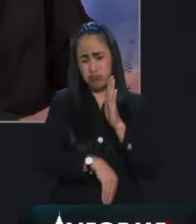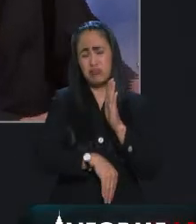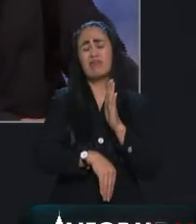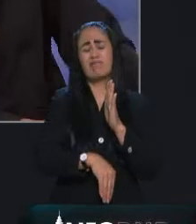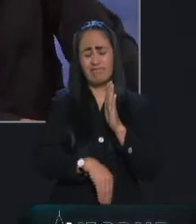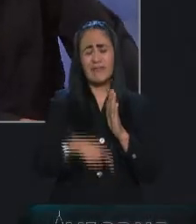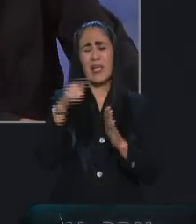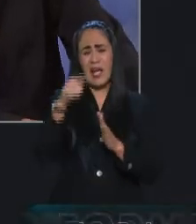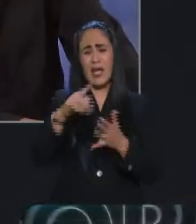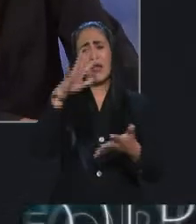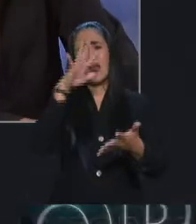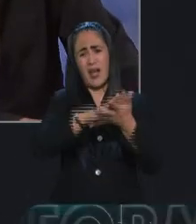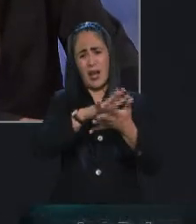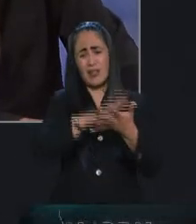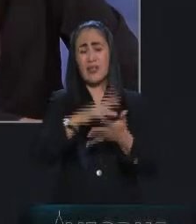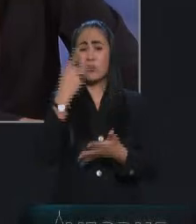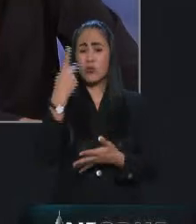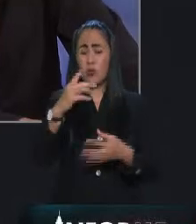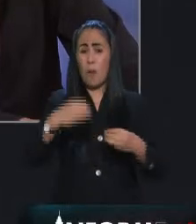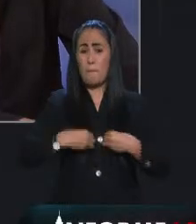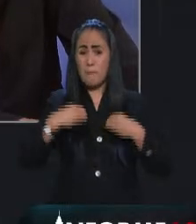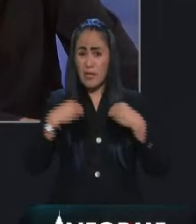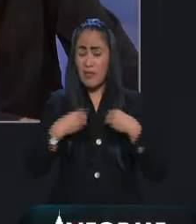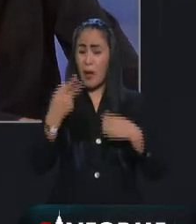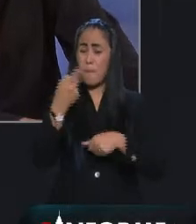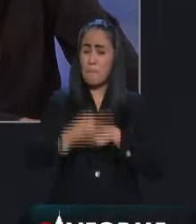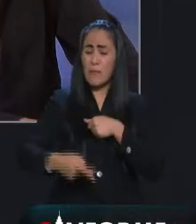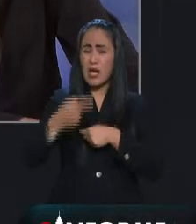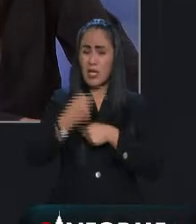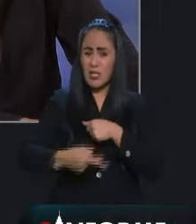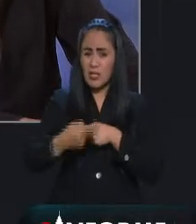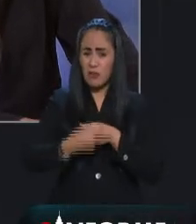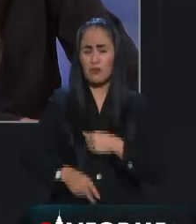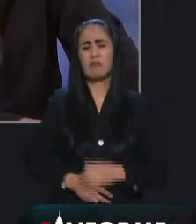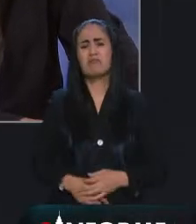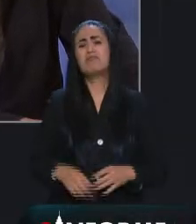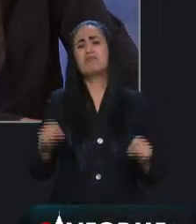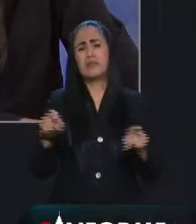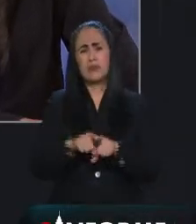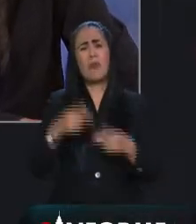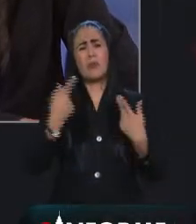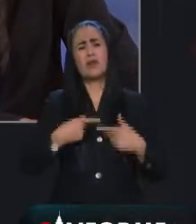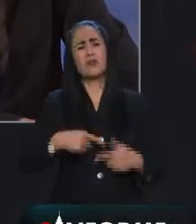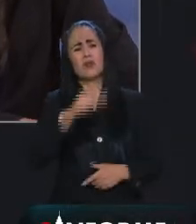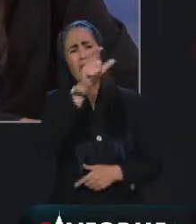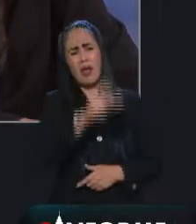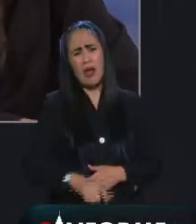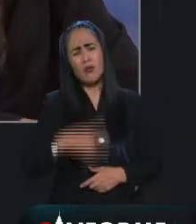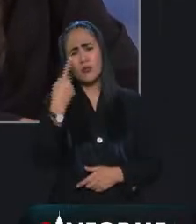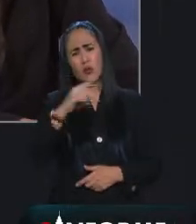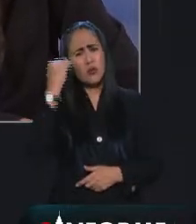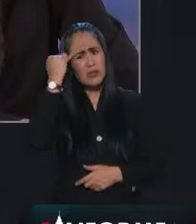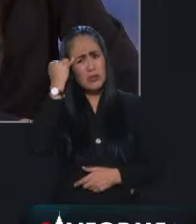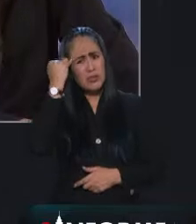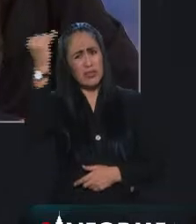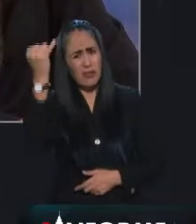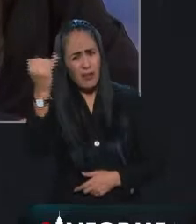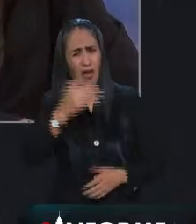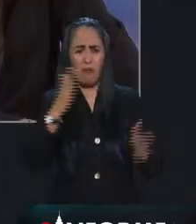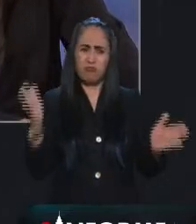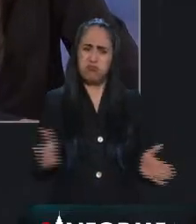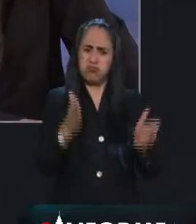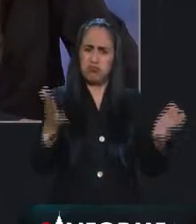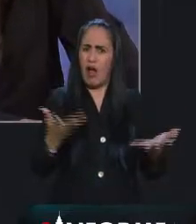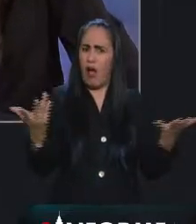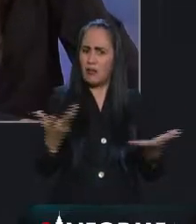en prisión por lo que su vida se encuentra en riesgo también lo calificó como una persona motivada por sus ideales y principios por lo que le